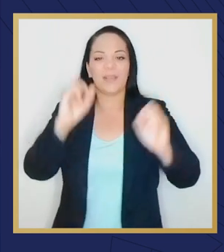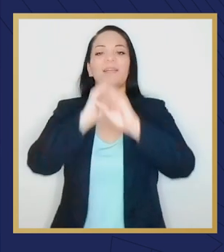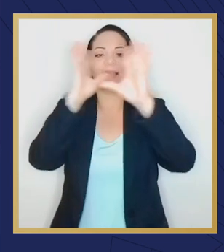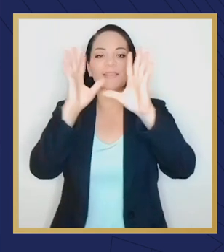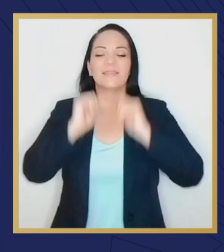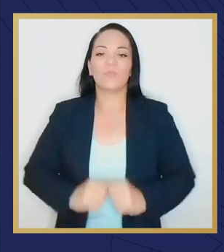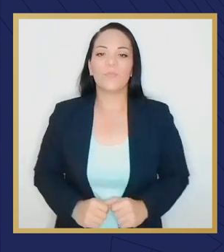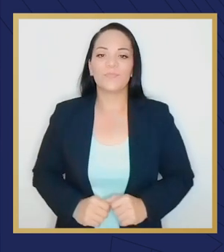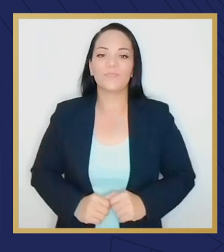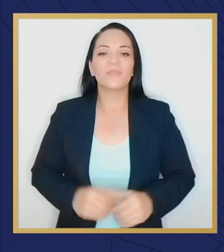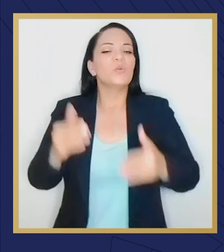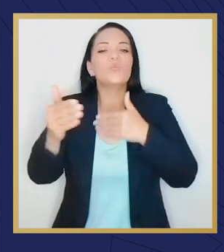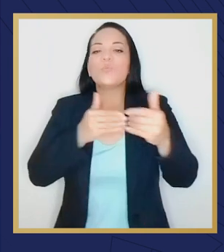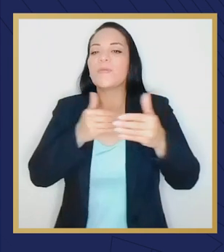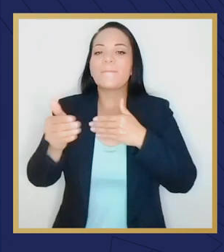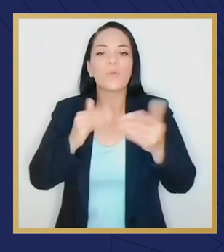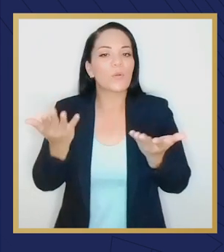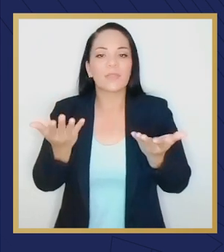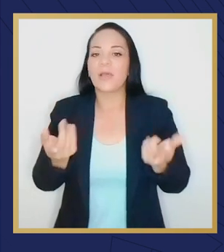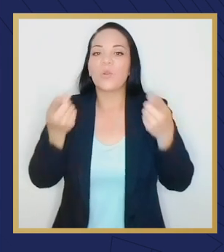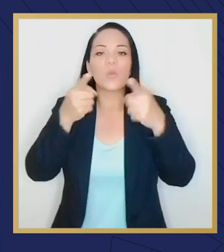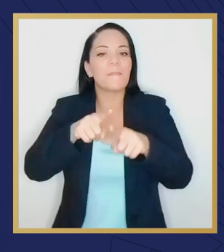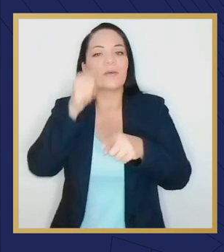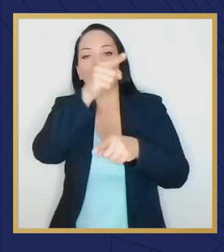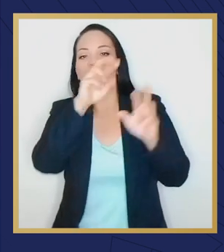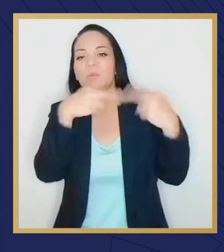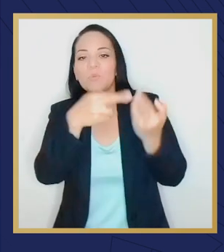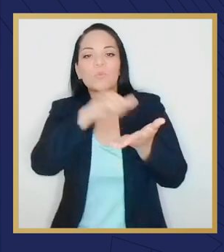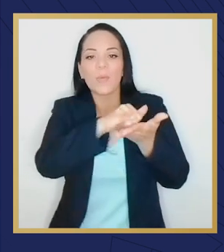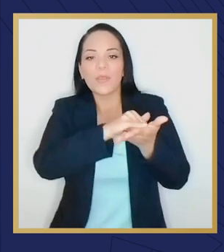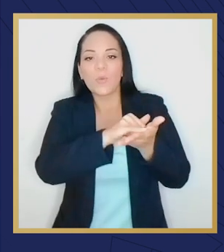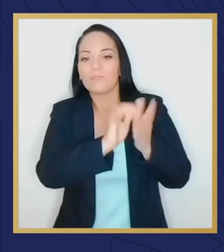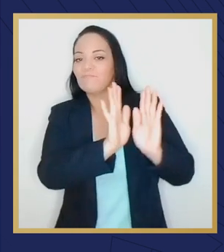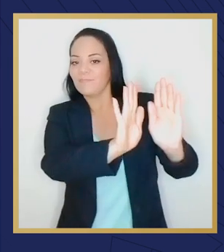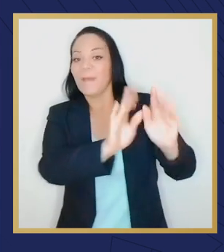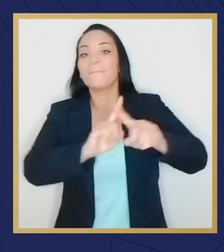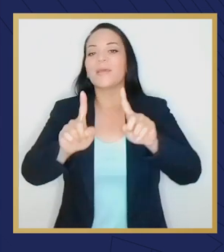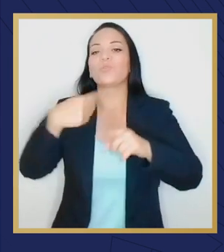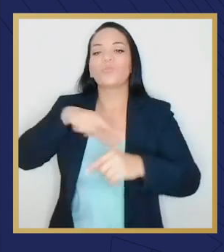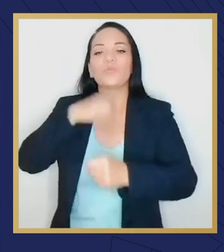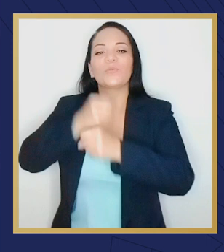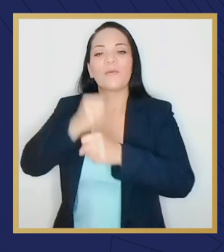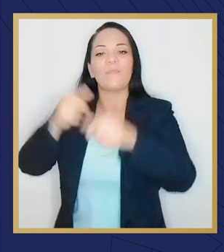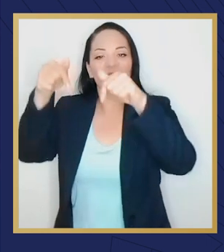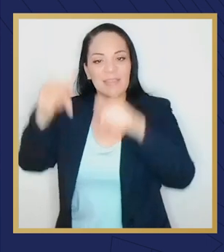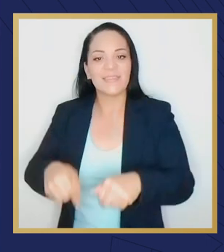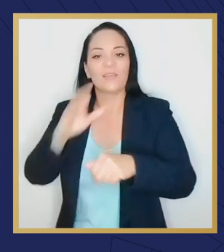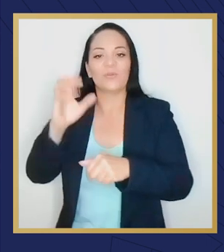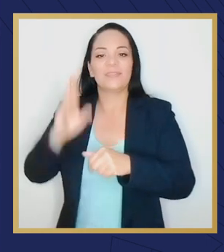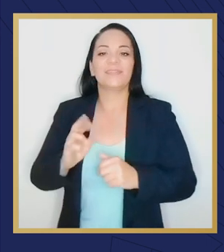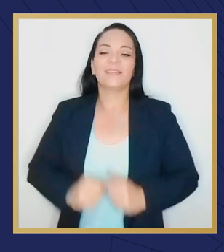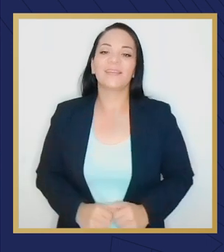clarísimo. Independientemente de lo que pase en Nueva York, el trabajo empieza por casa.